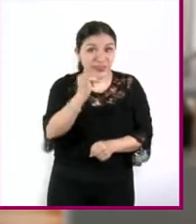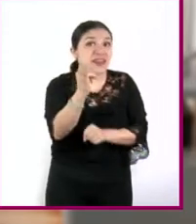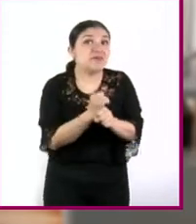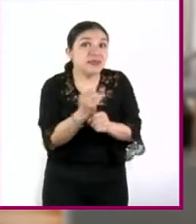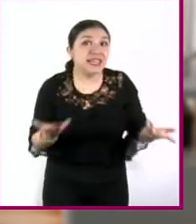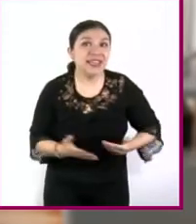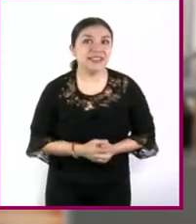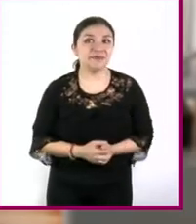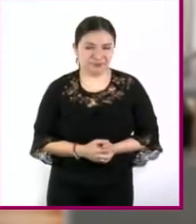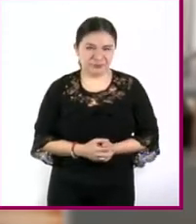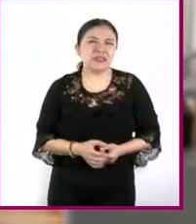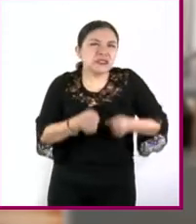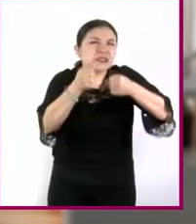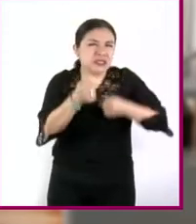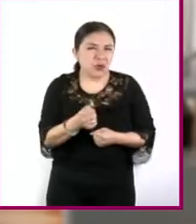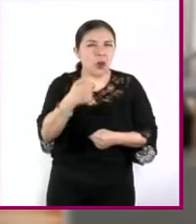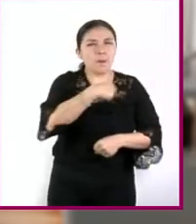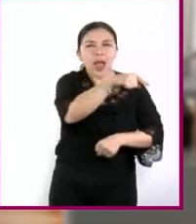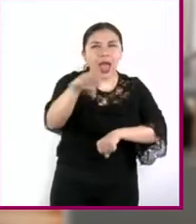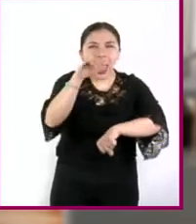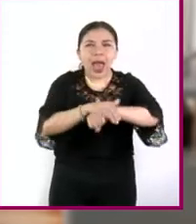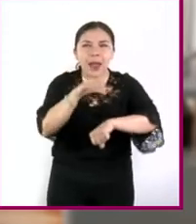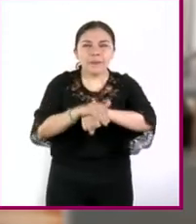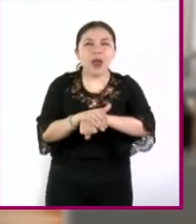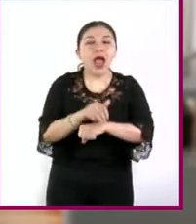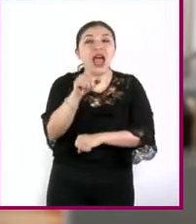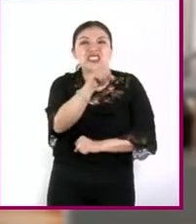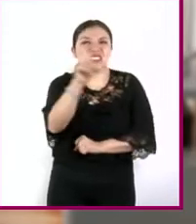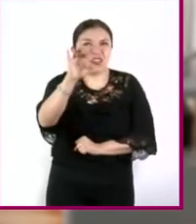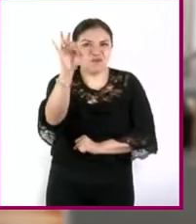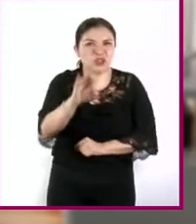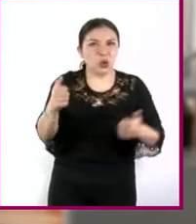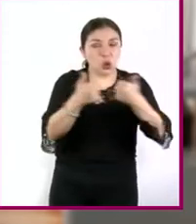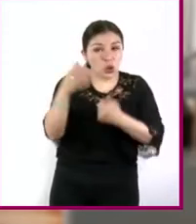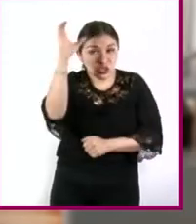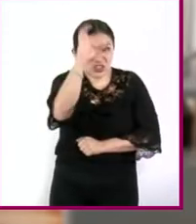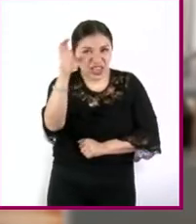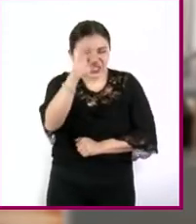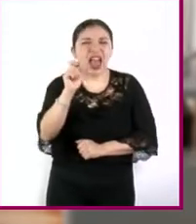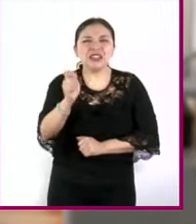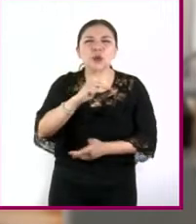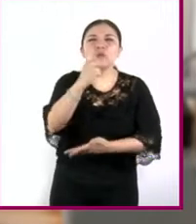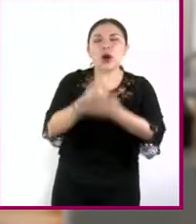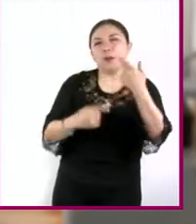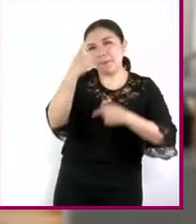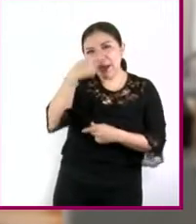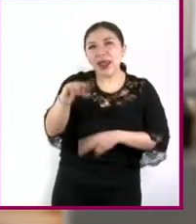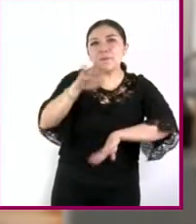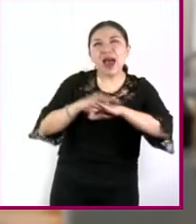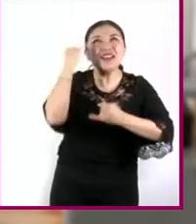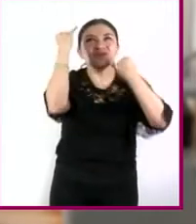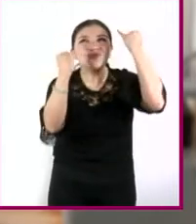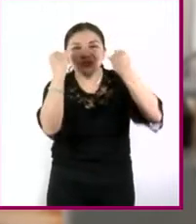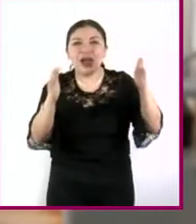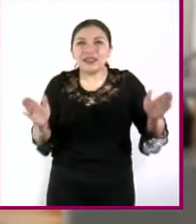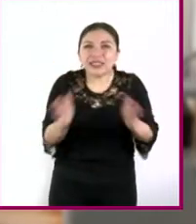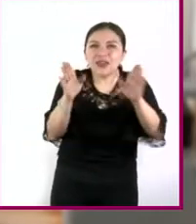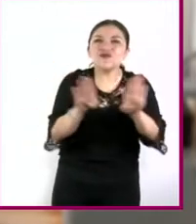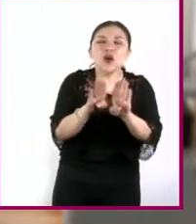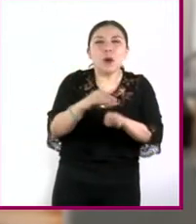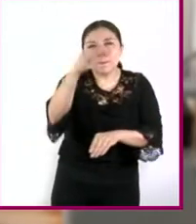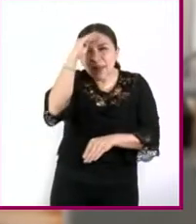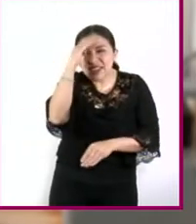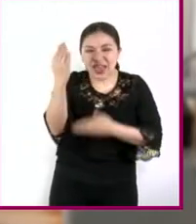las de seguro nuestros amigos de al 100 con la ciencia un programa que fomenta la creatividad estimula el desarrollo